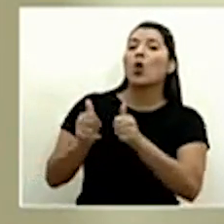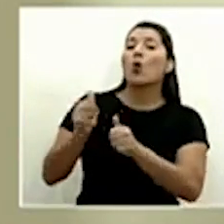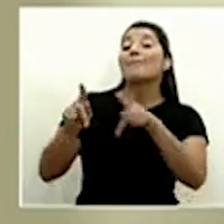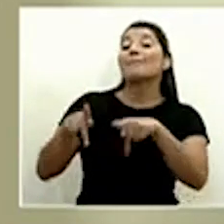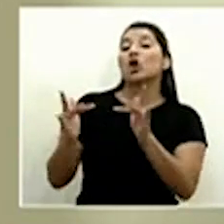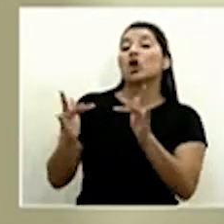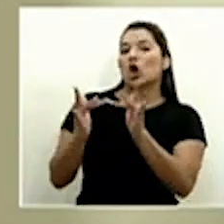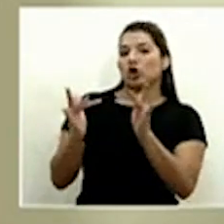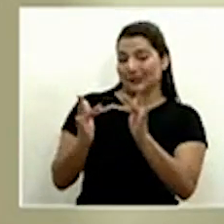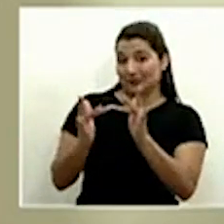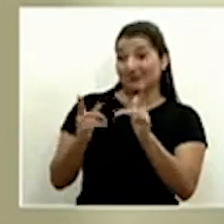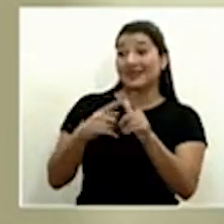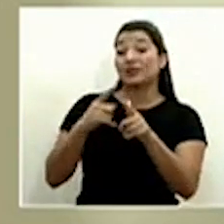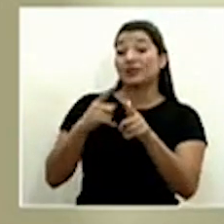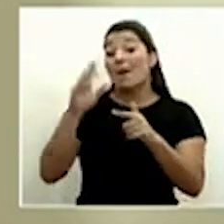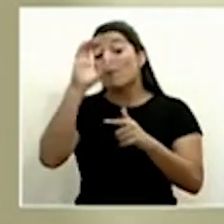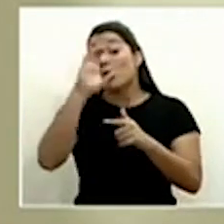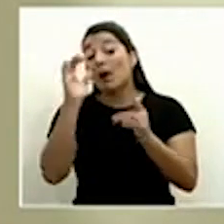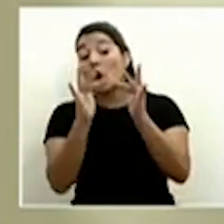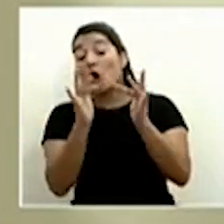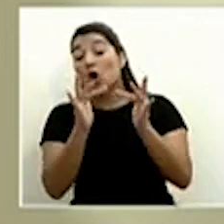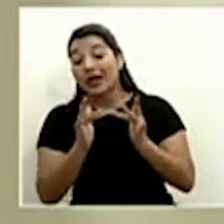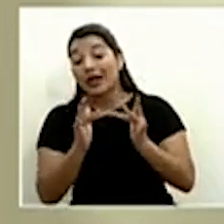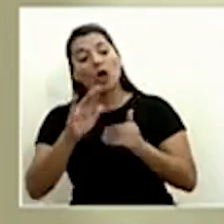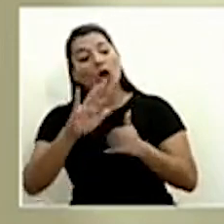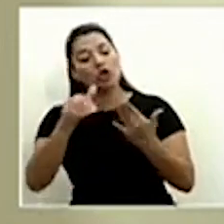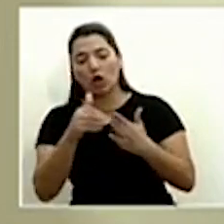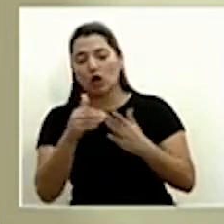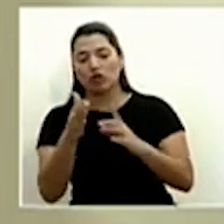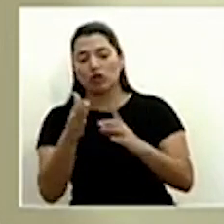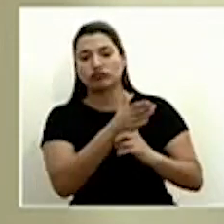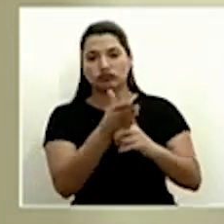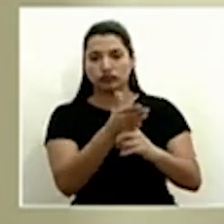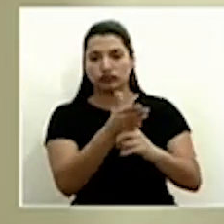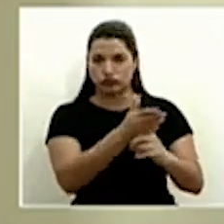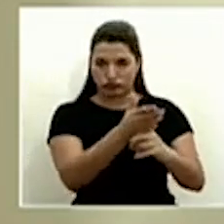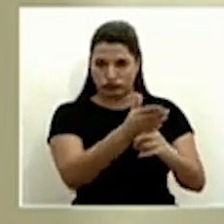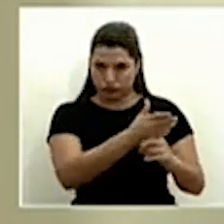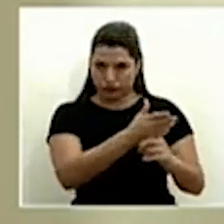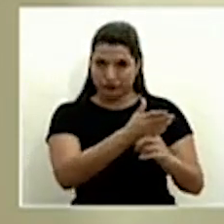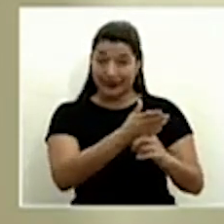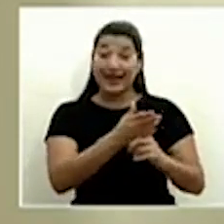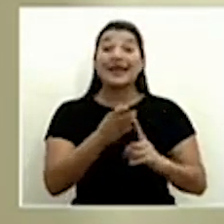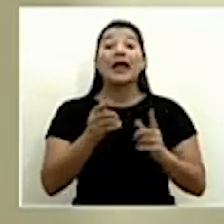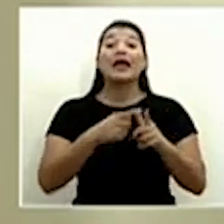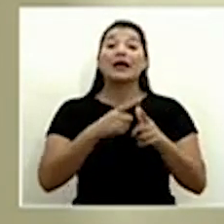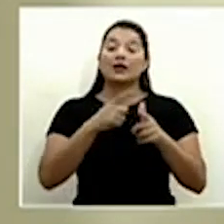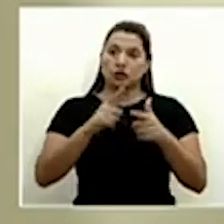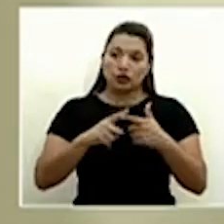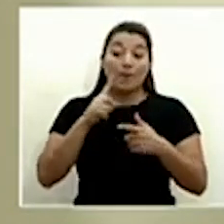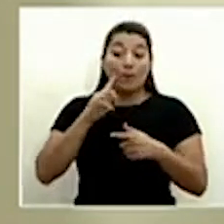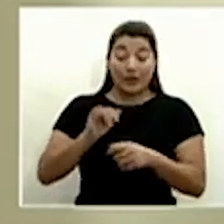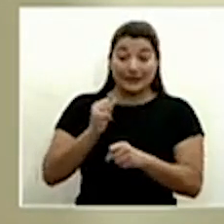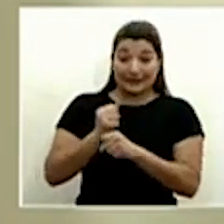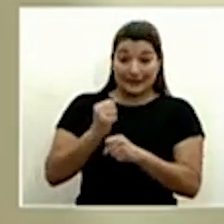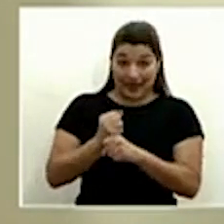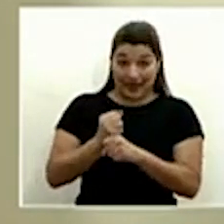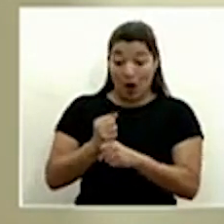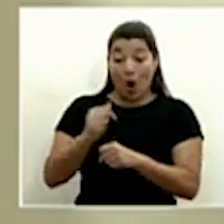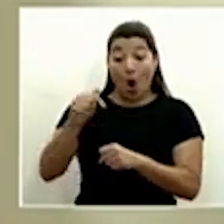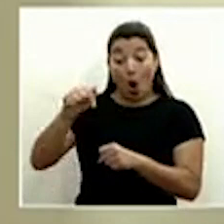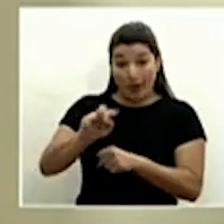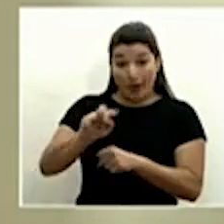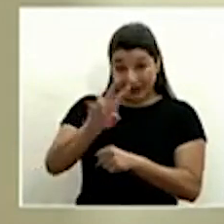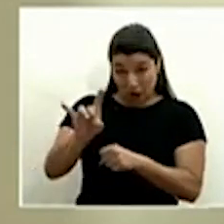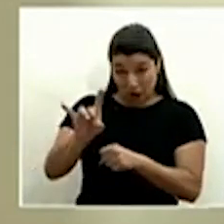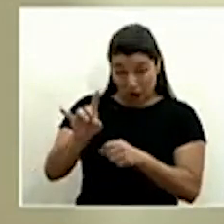contagiosidad y se ponen en aislamiento preventivo. Y, pues, gracias a todo ese trabajo, 18 de los 28 ya